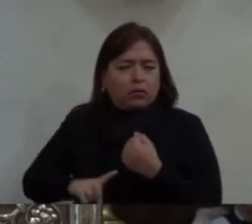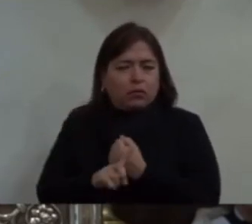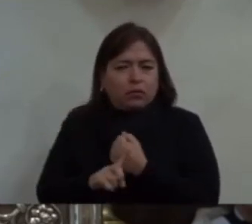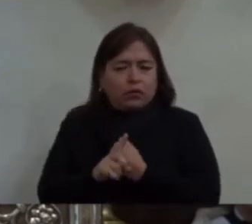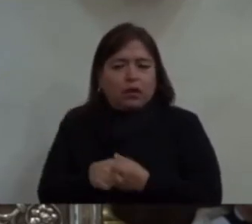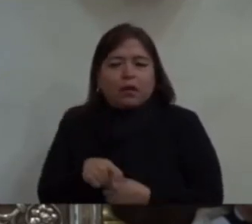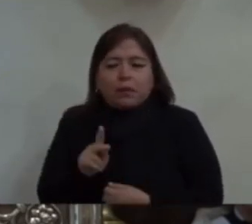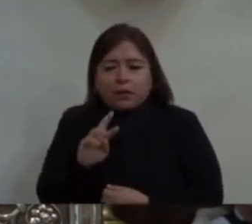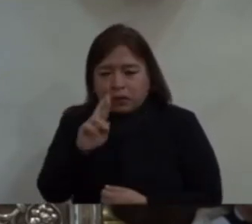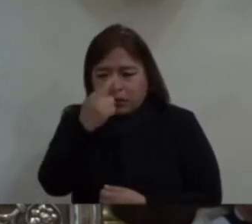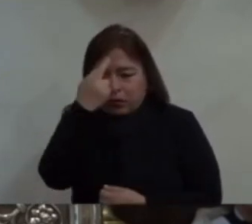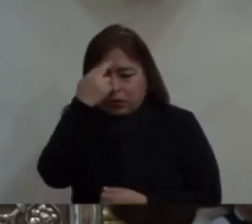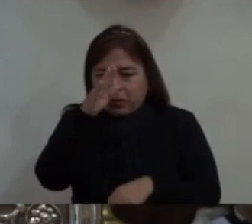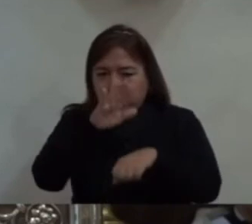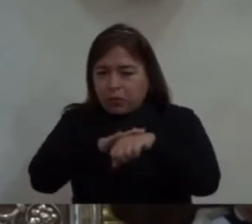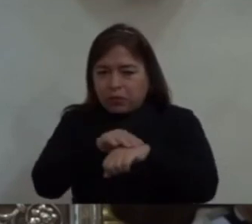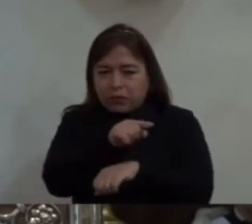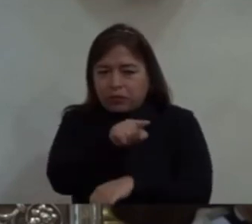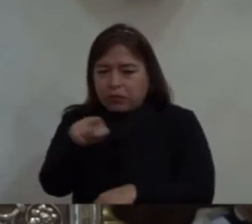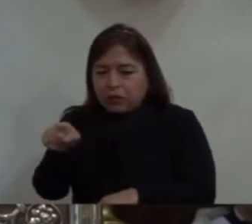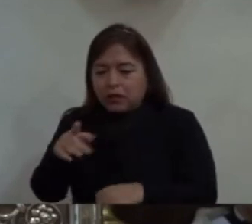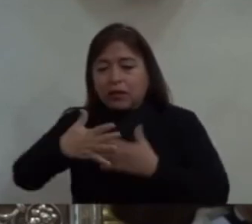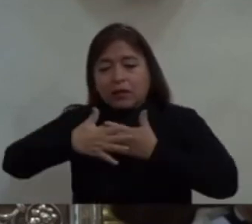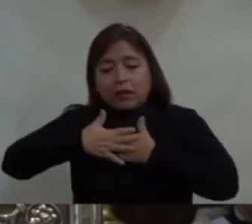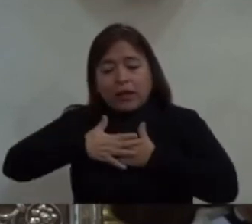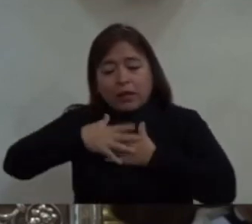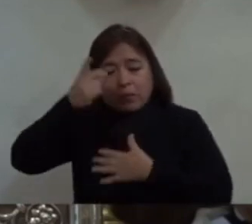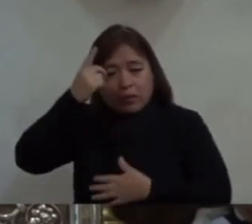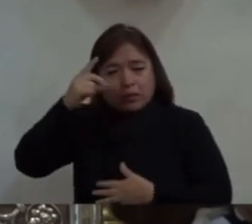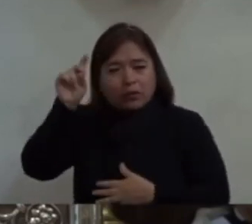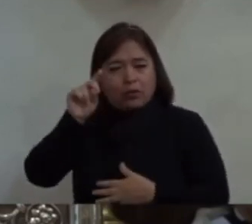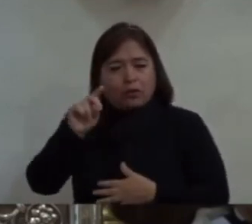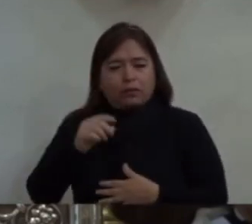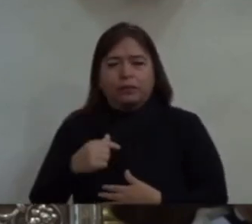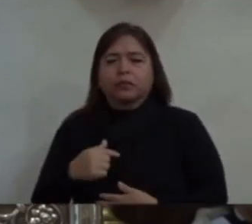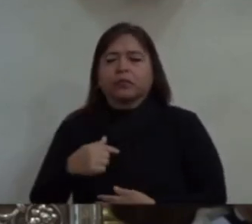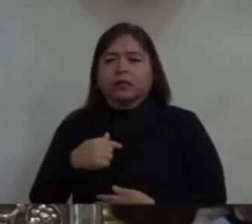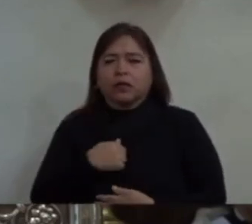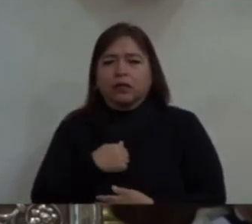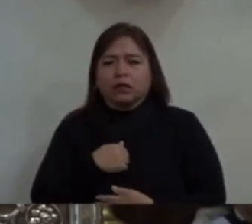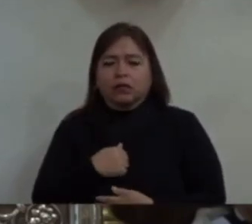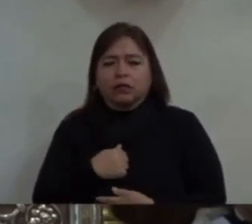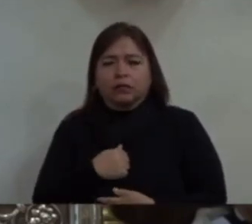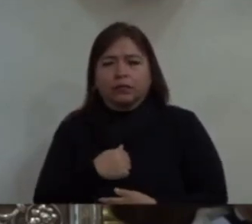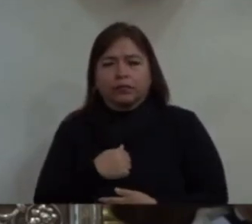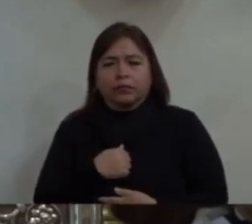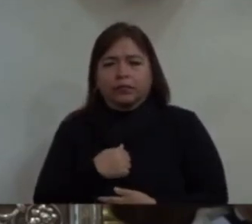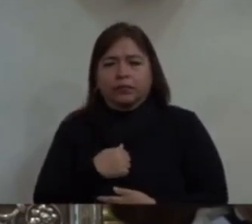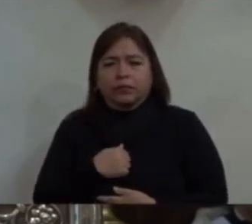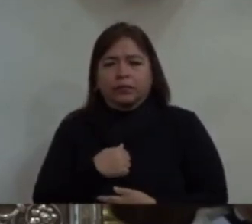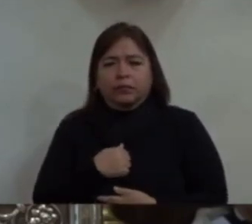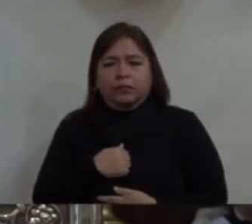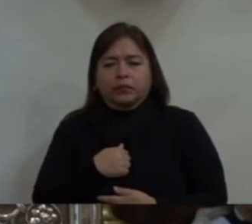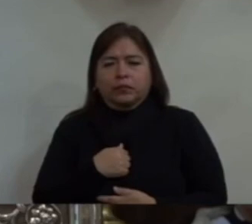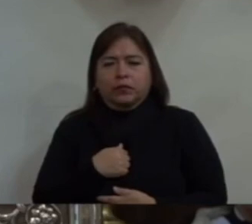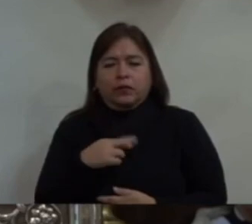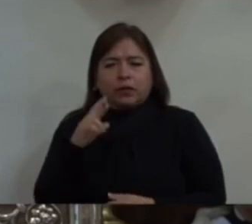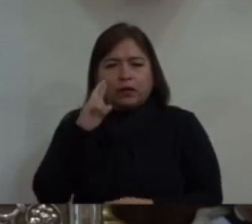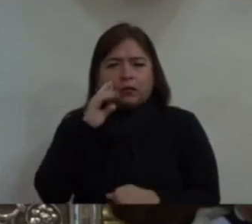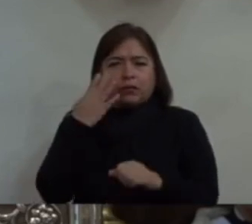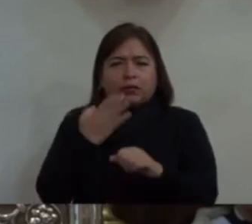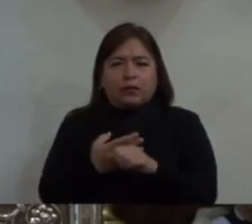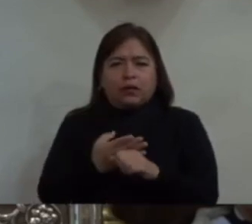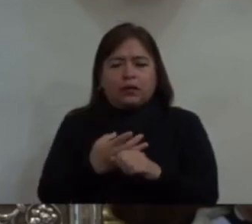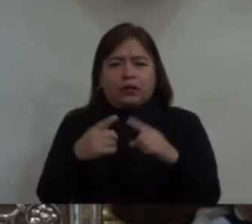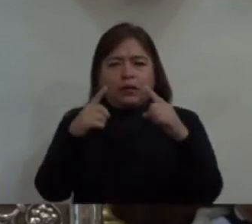te quiere, Dios te ama, y un servidor como representante de la iglesia,